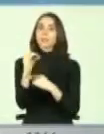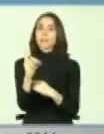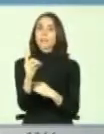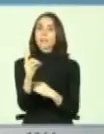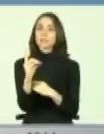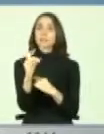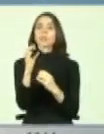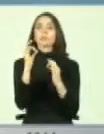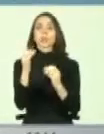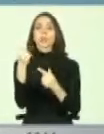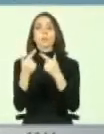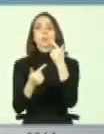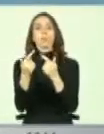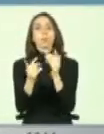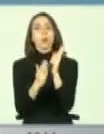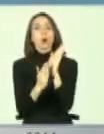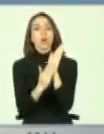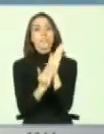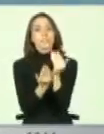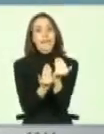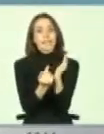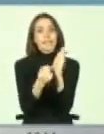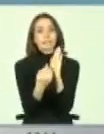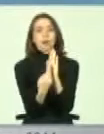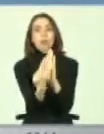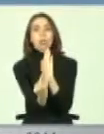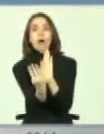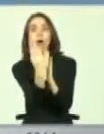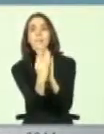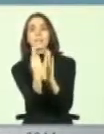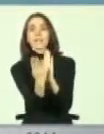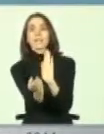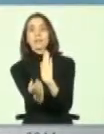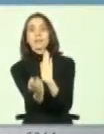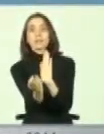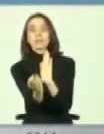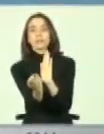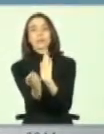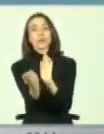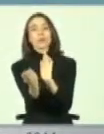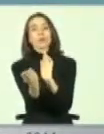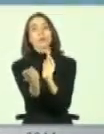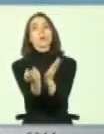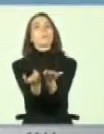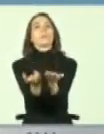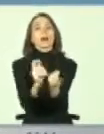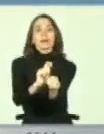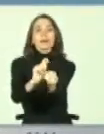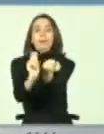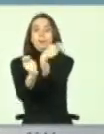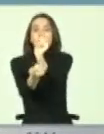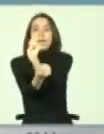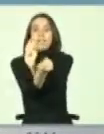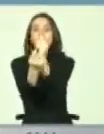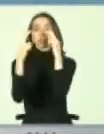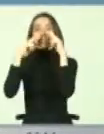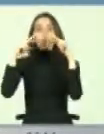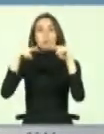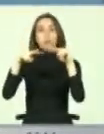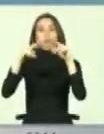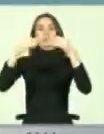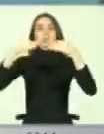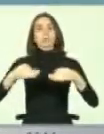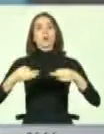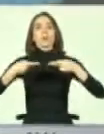políticas necesarias que otorgaran beneficio a transformarlo en una mirada de derecho,